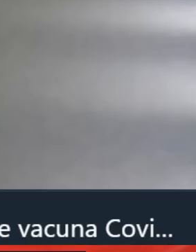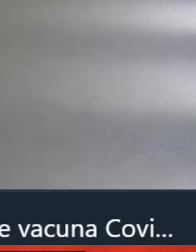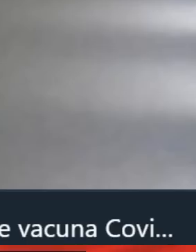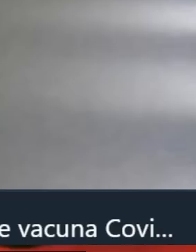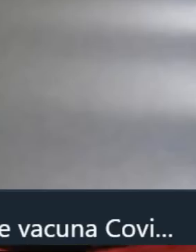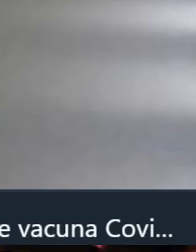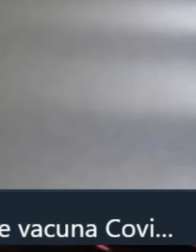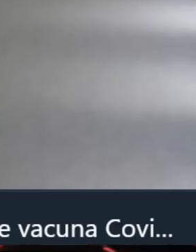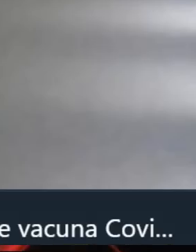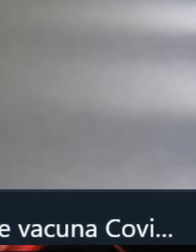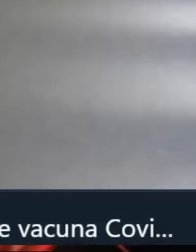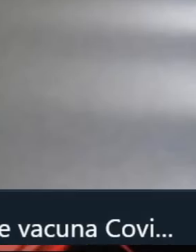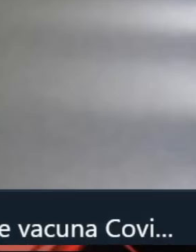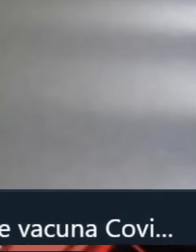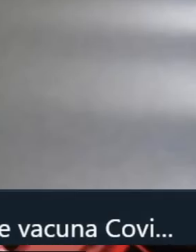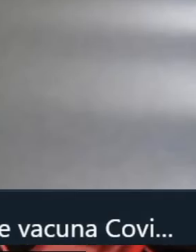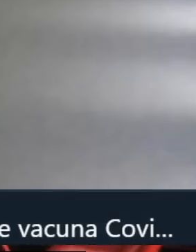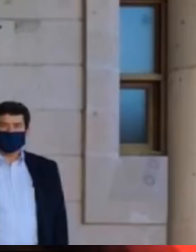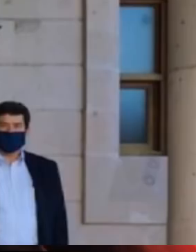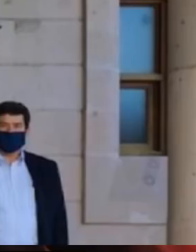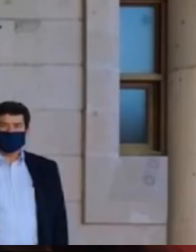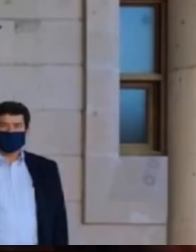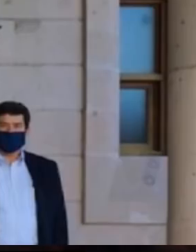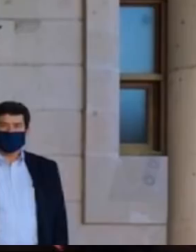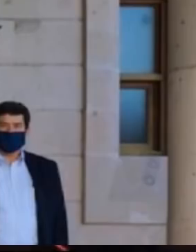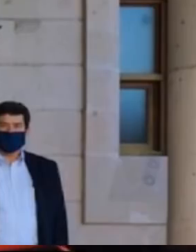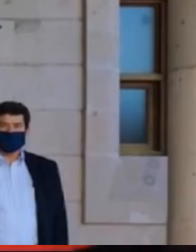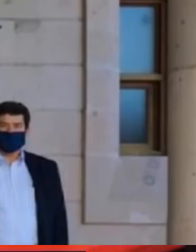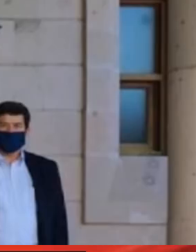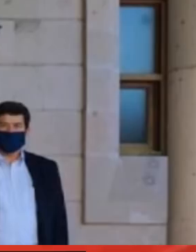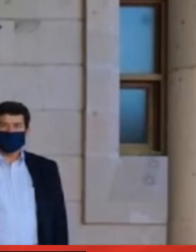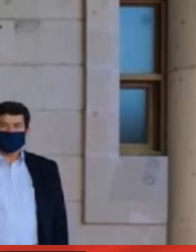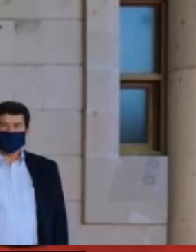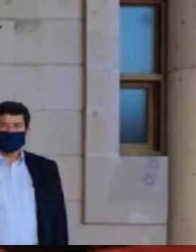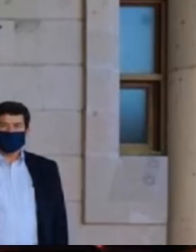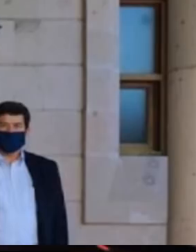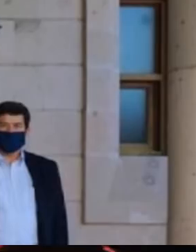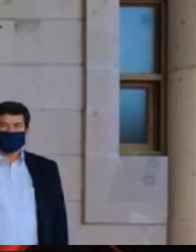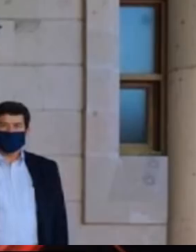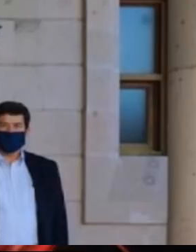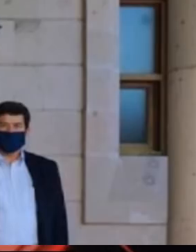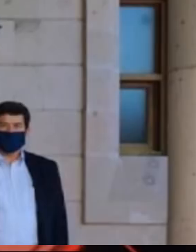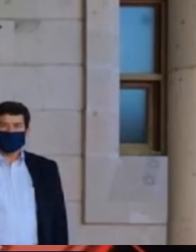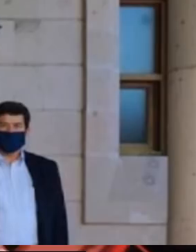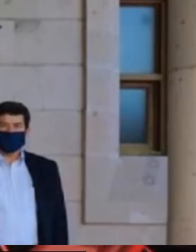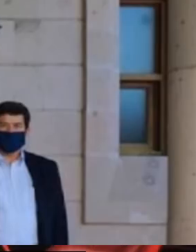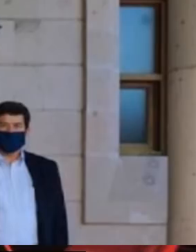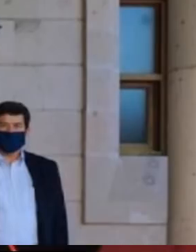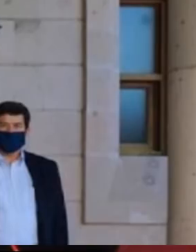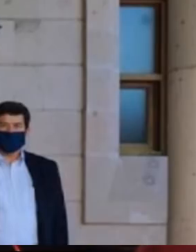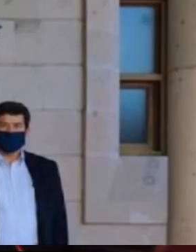Vamos a ver otro twitter amigos y amigas, vamos a ver que dice la alianza federalista,